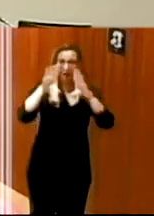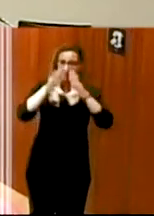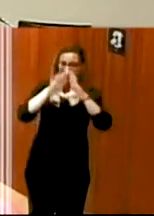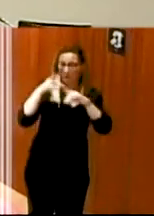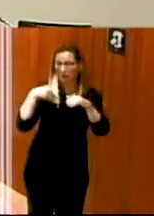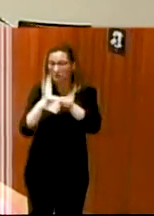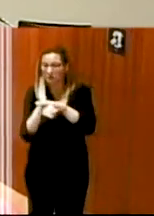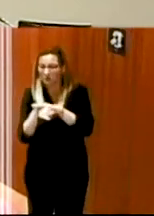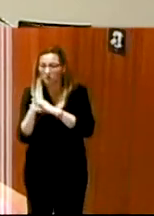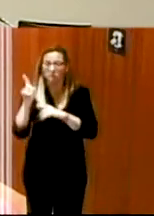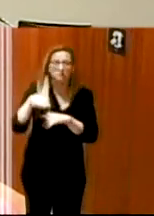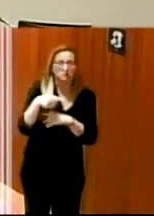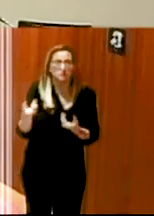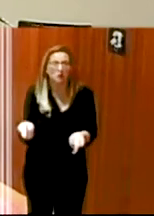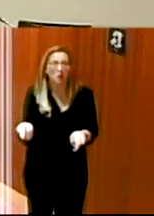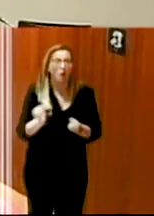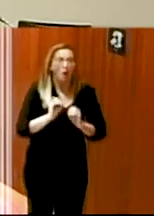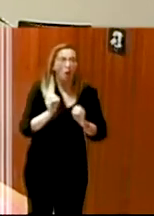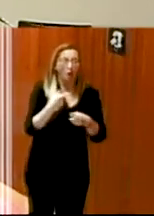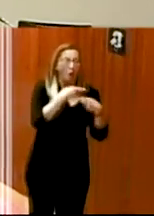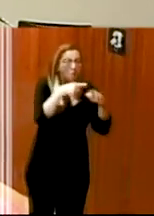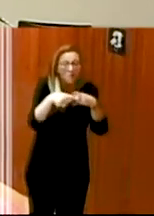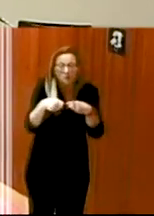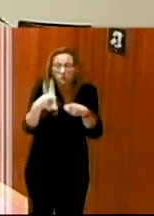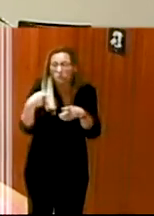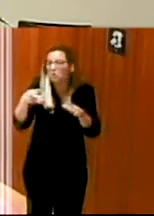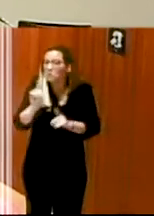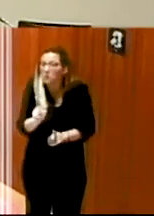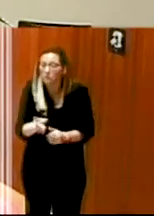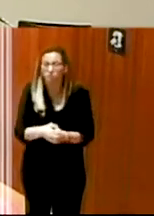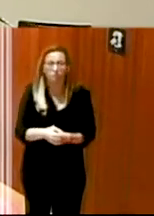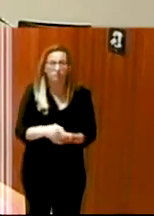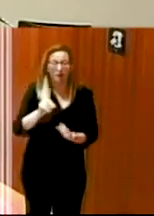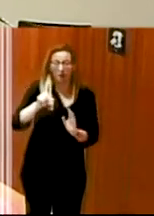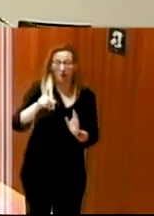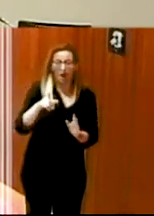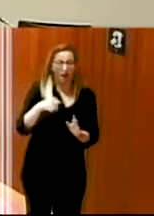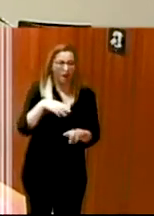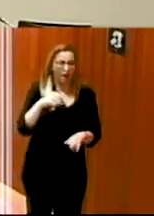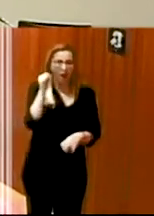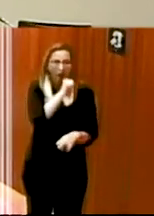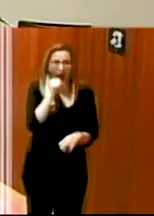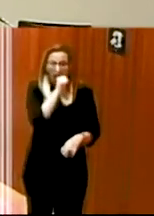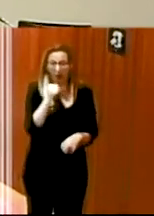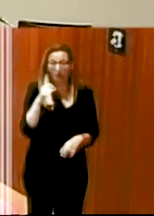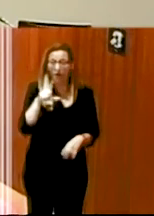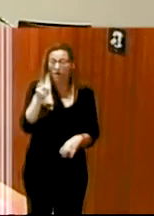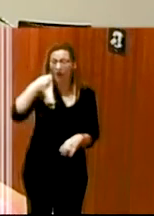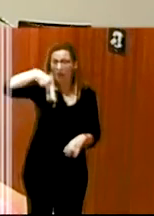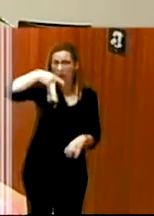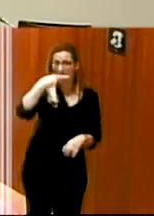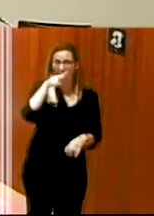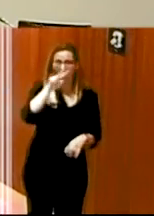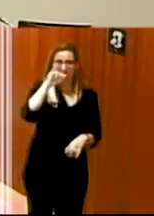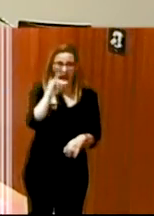diverso o no será como dice la canción del Langui que vamos a escucharle después se buscan valientes para esto y